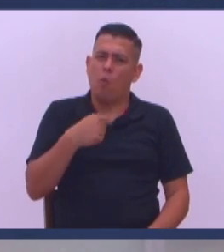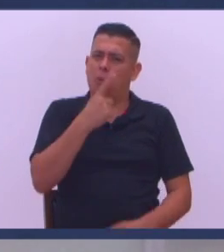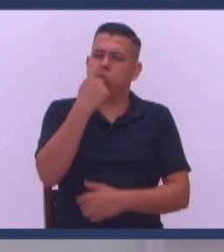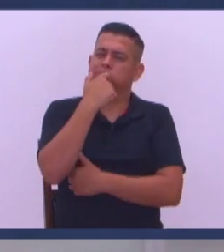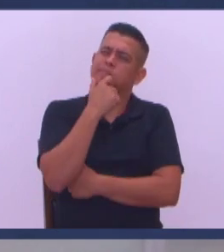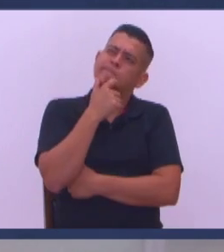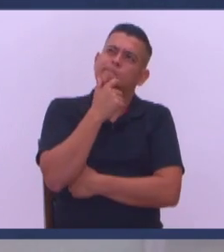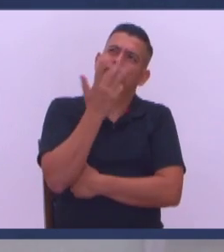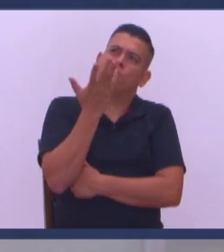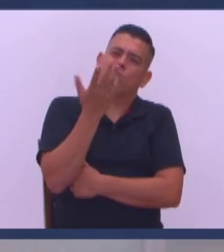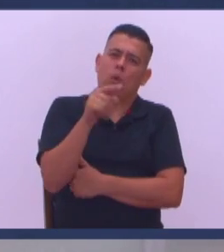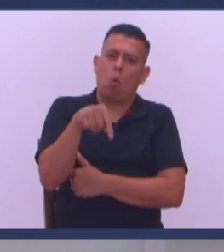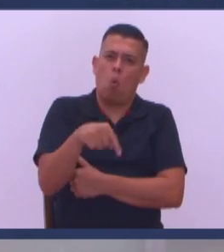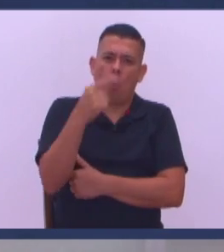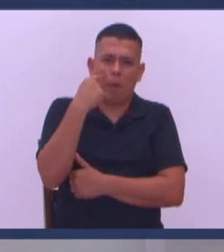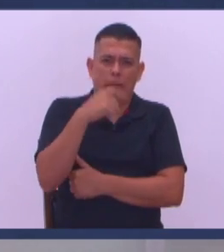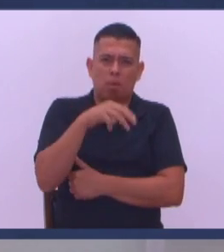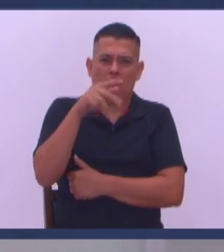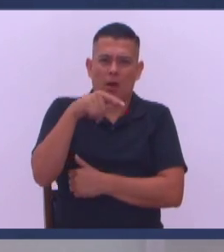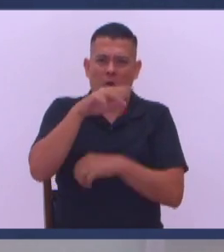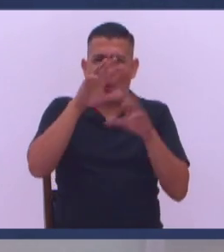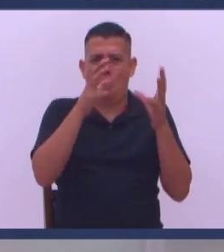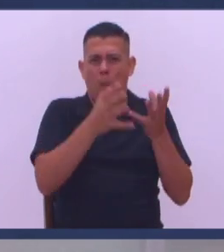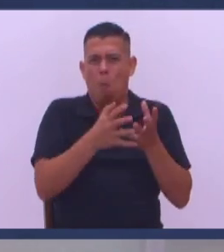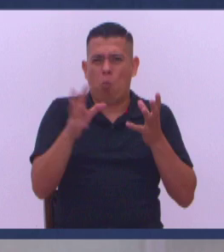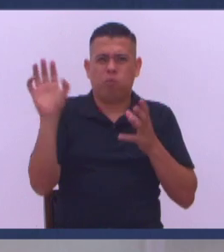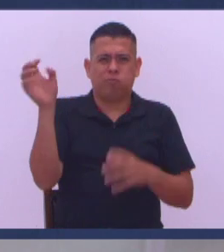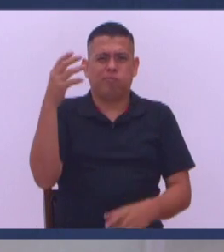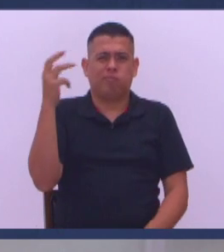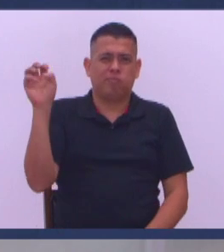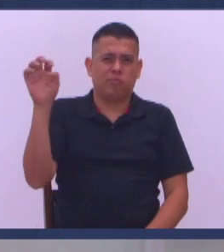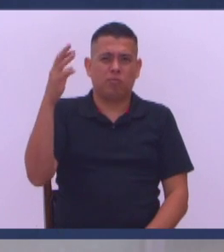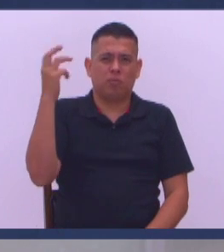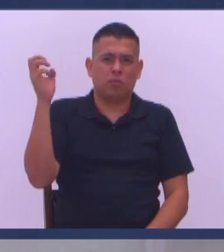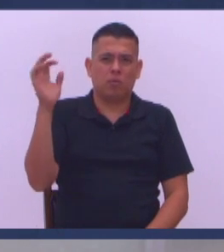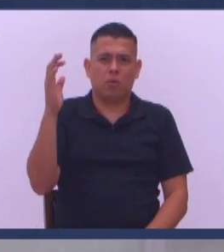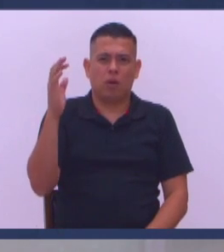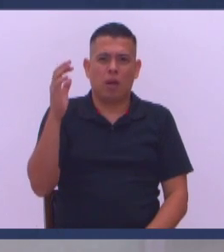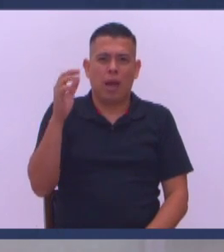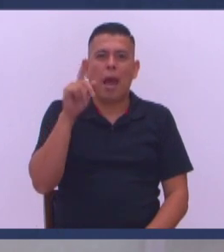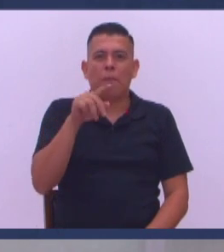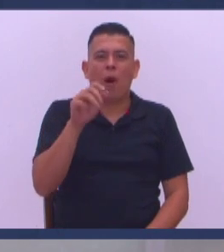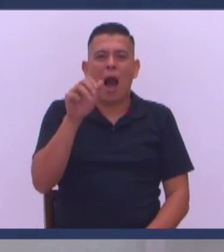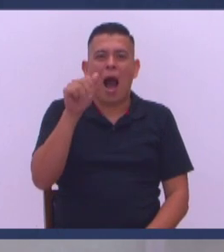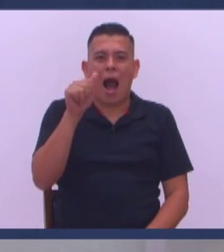pregunto En una situación Como la que estamos Viviendo en el mundo hoy Que cantan los ateos